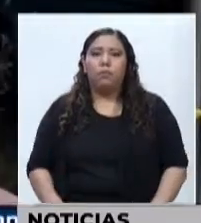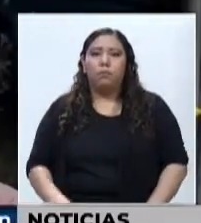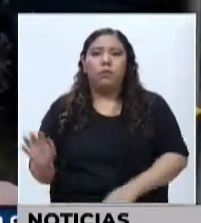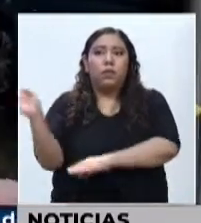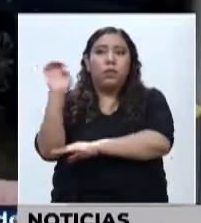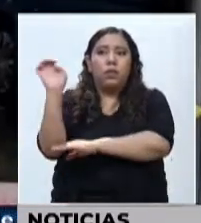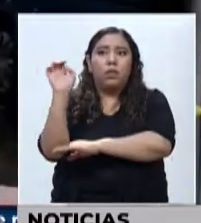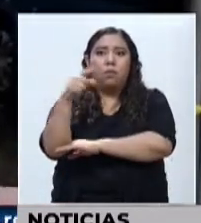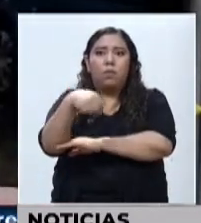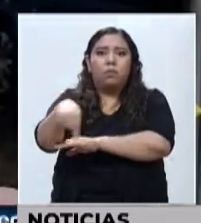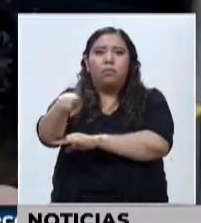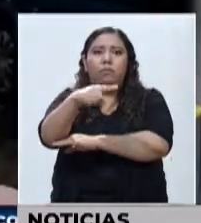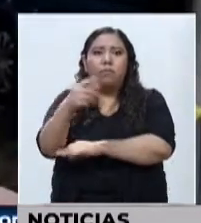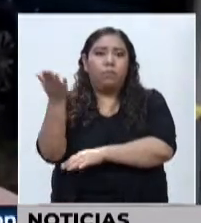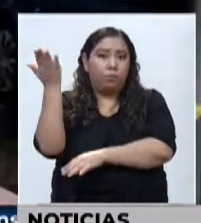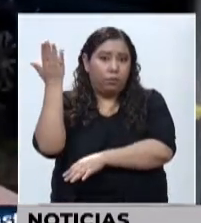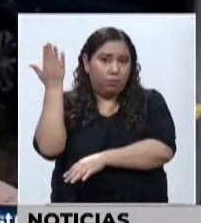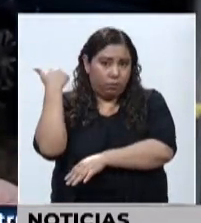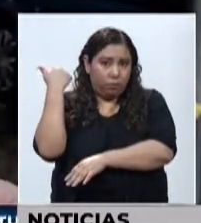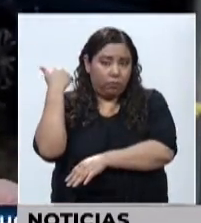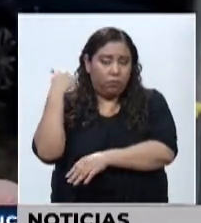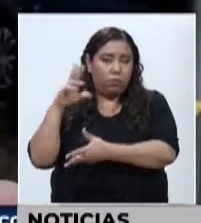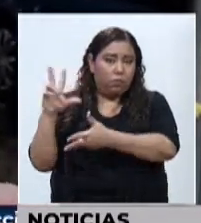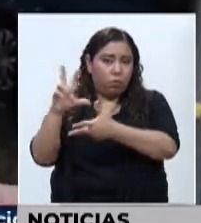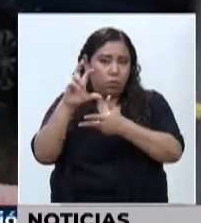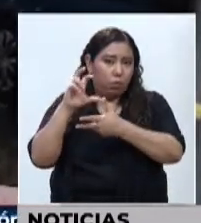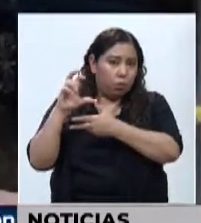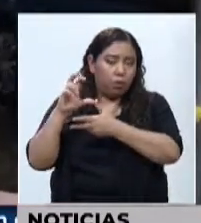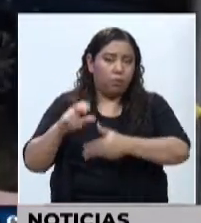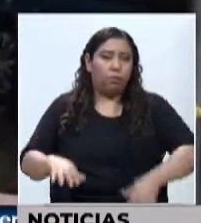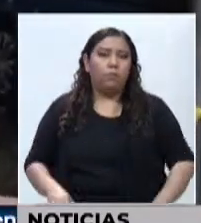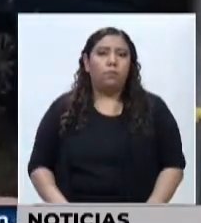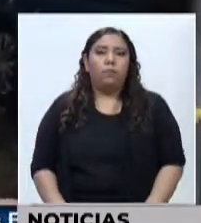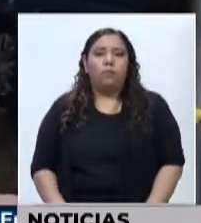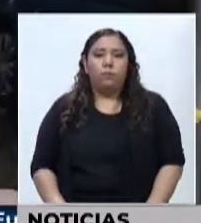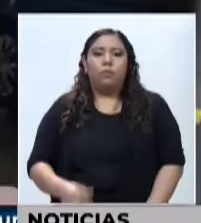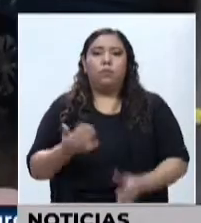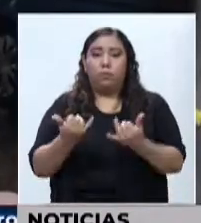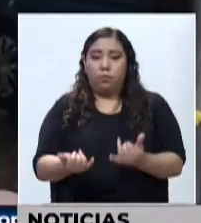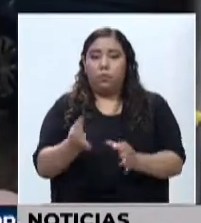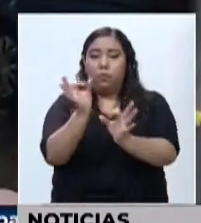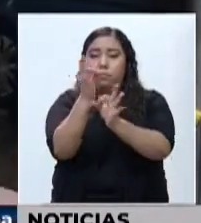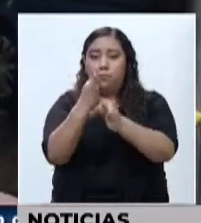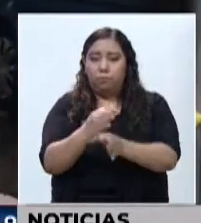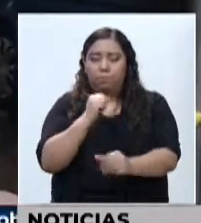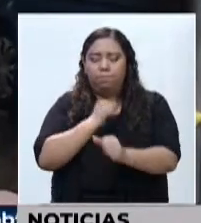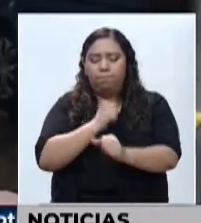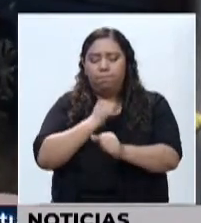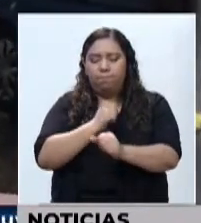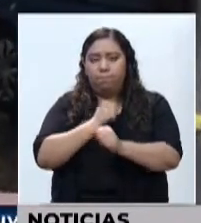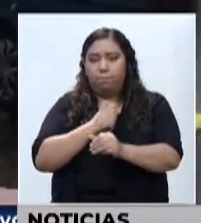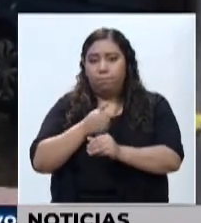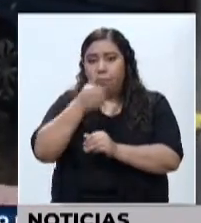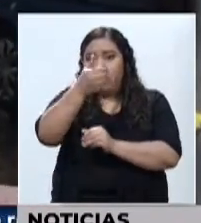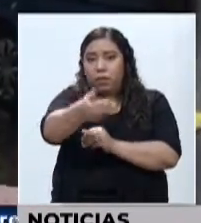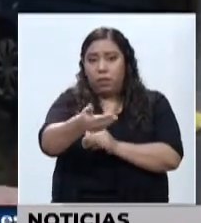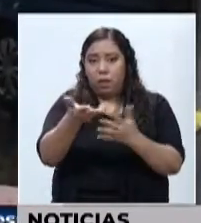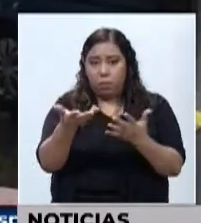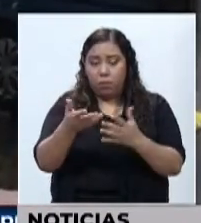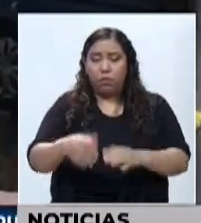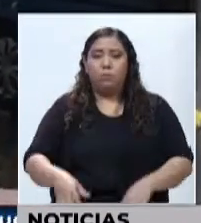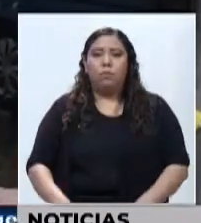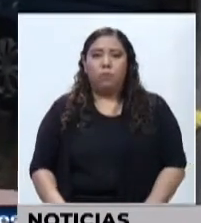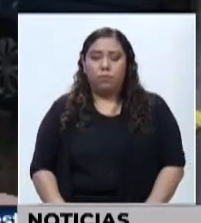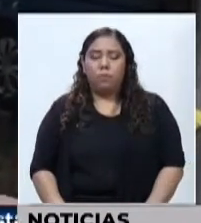durante los huracanes de Tayota. Para así después comenzar ya con los trabajos definitivos, que es la ampliación